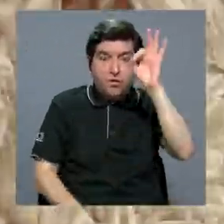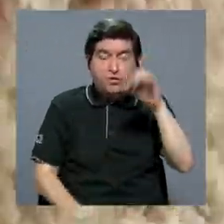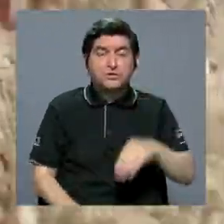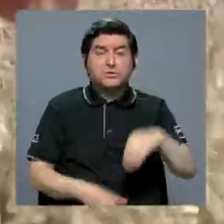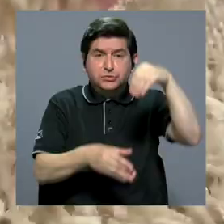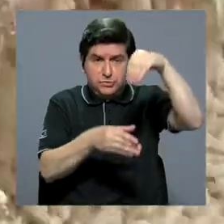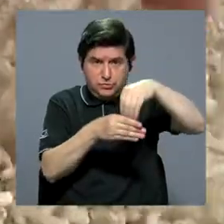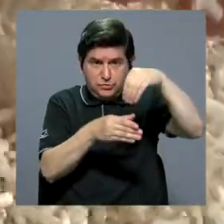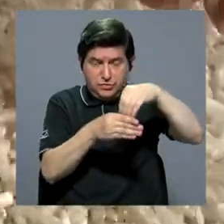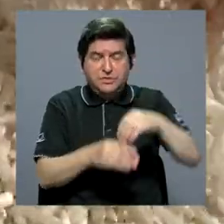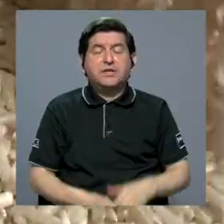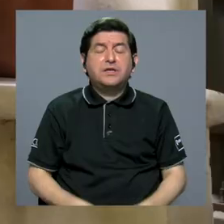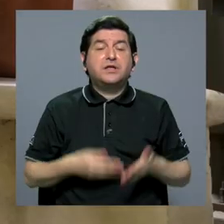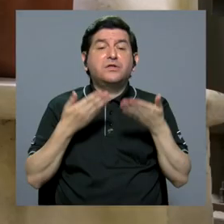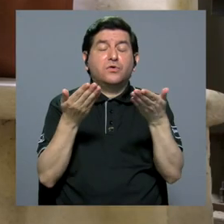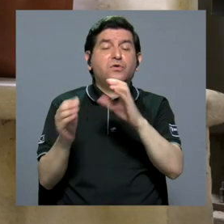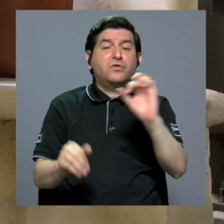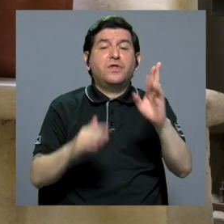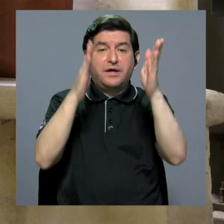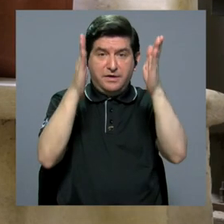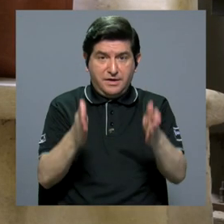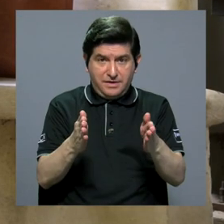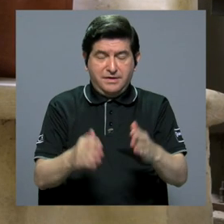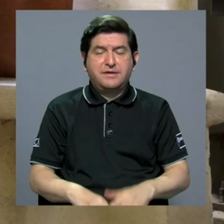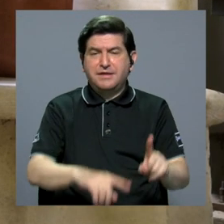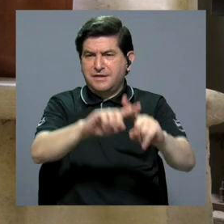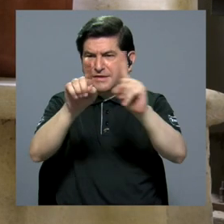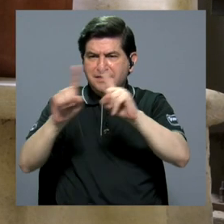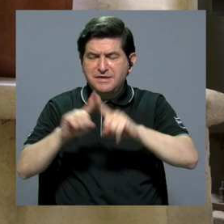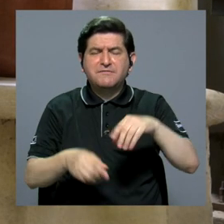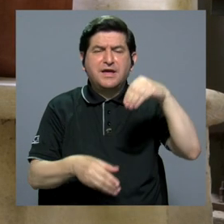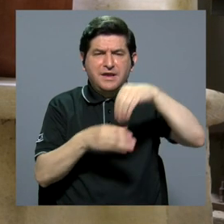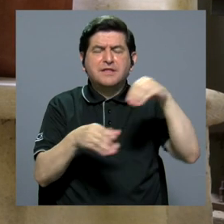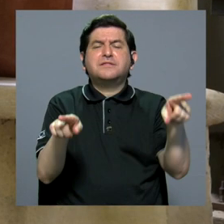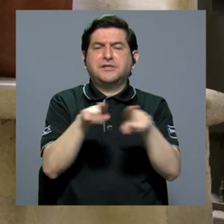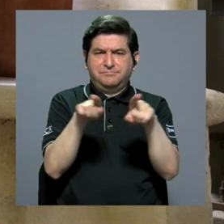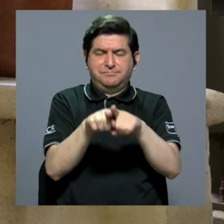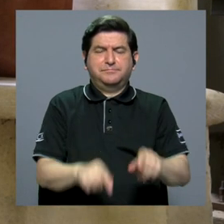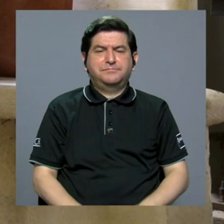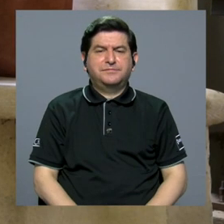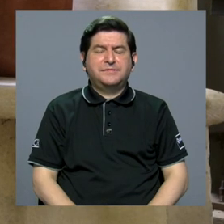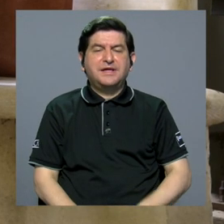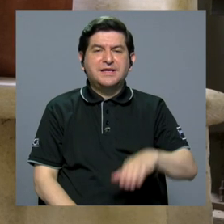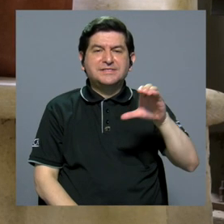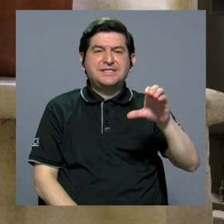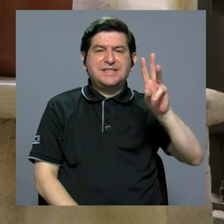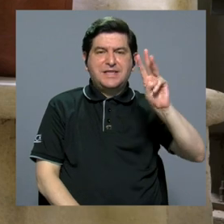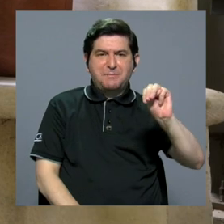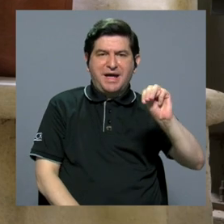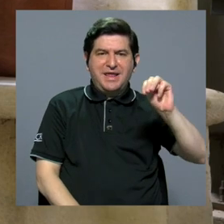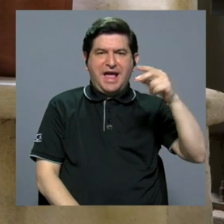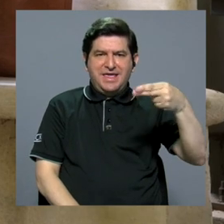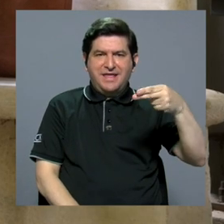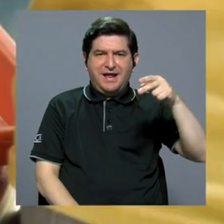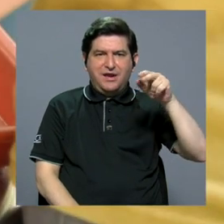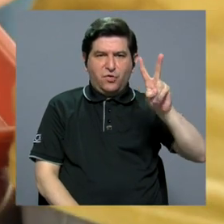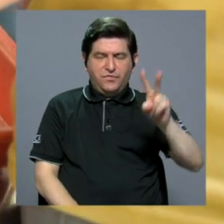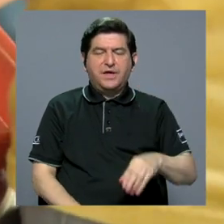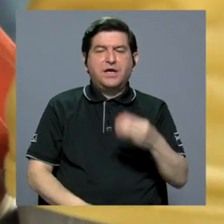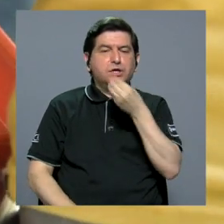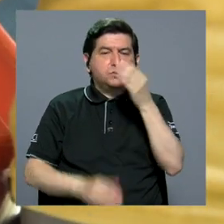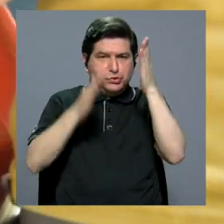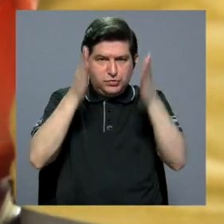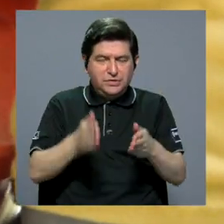elegidos para hacerle llegar a las y los costarricenses estos y otros nutrientes. Cindy María Hidalgo Víquez,